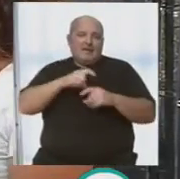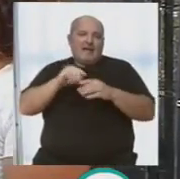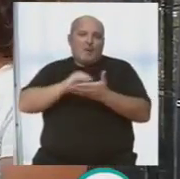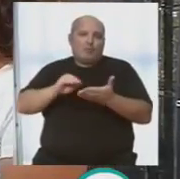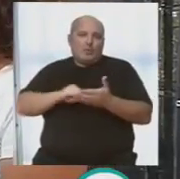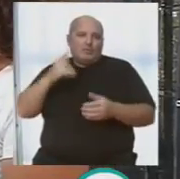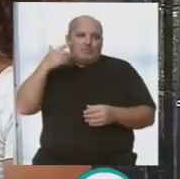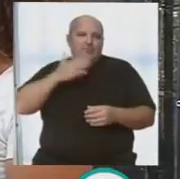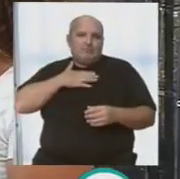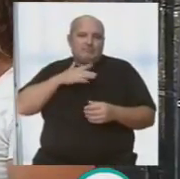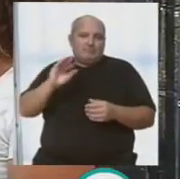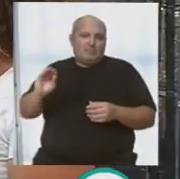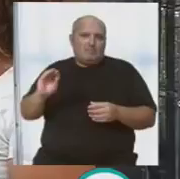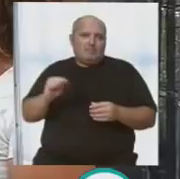autores,